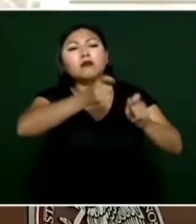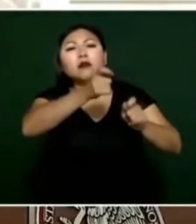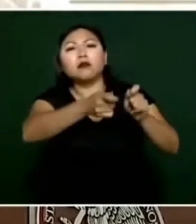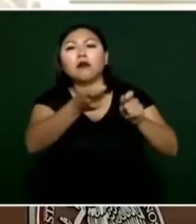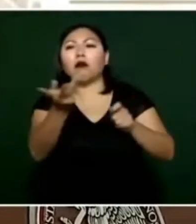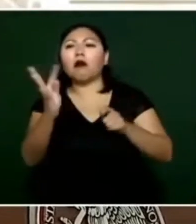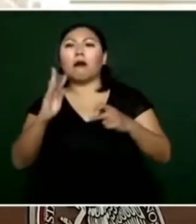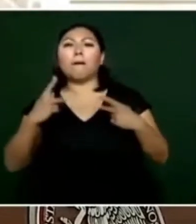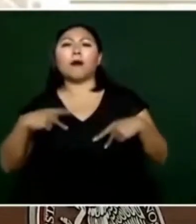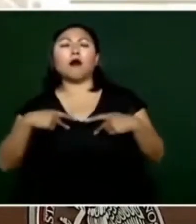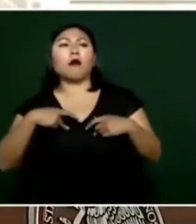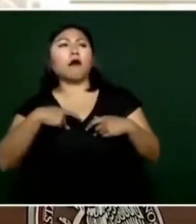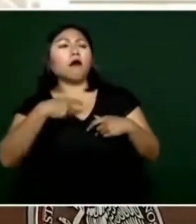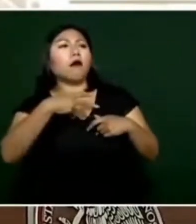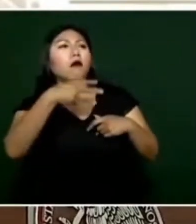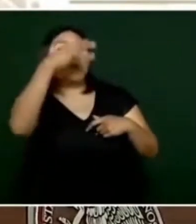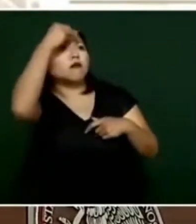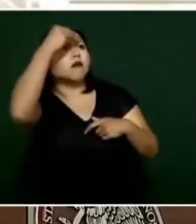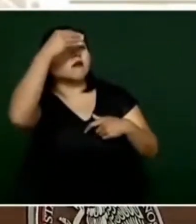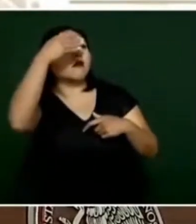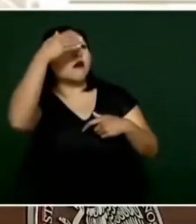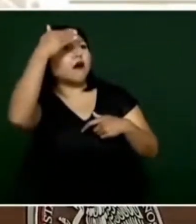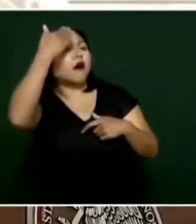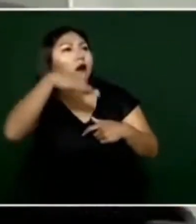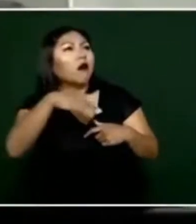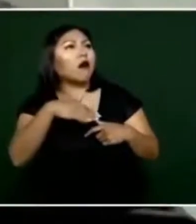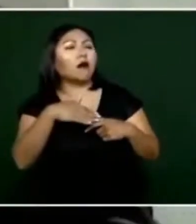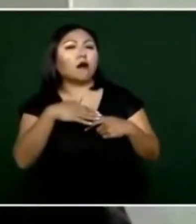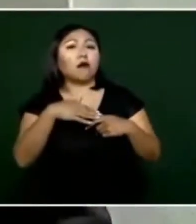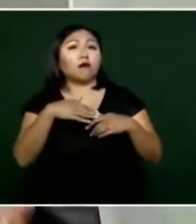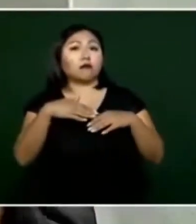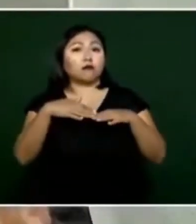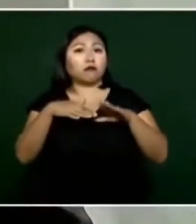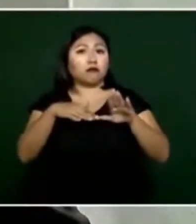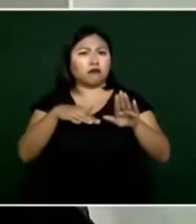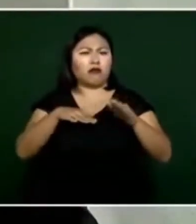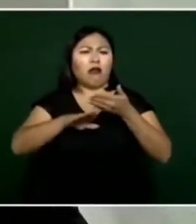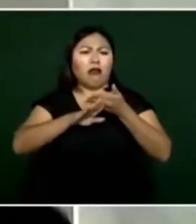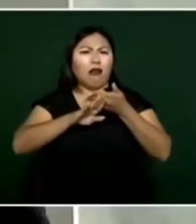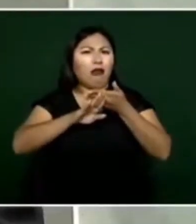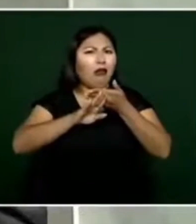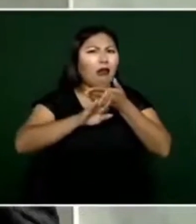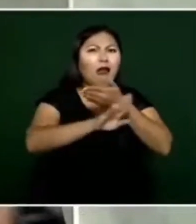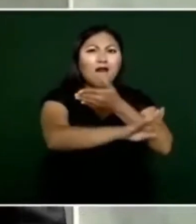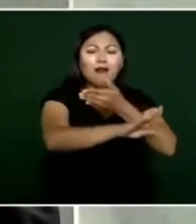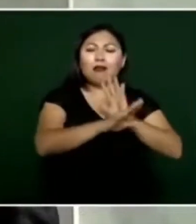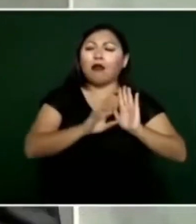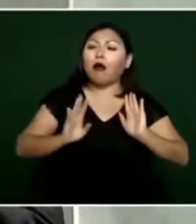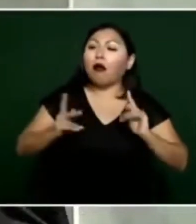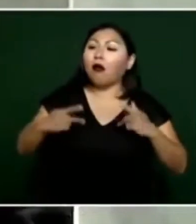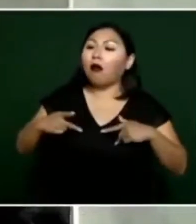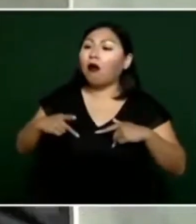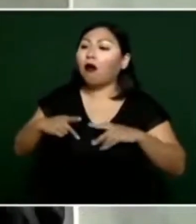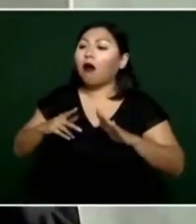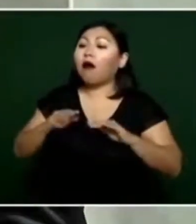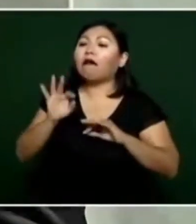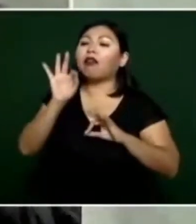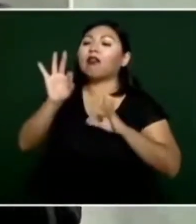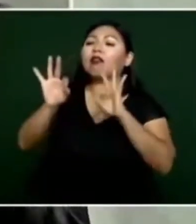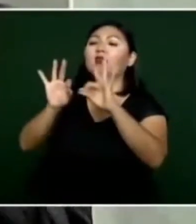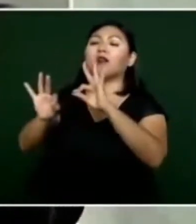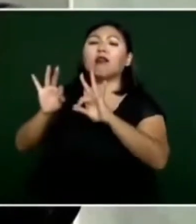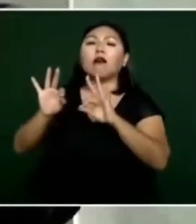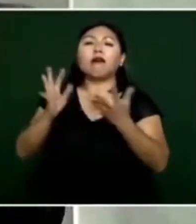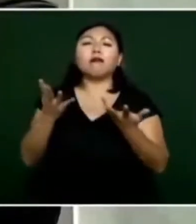ya ven como quieren inflar con la publicidad